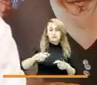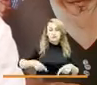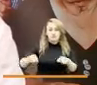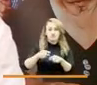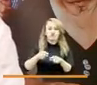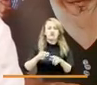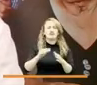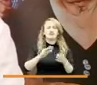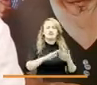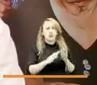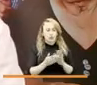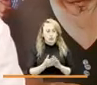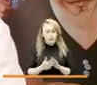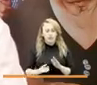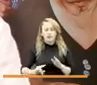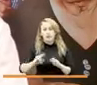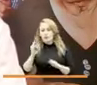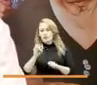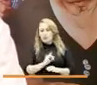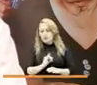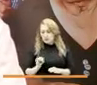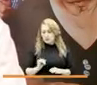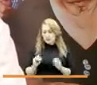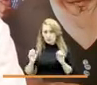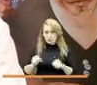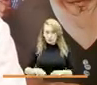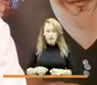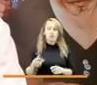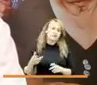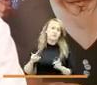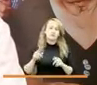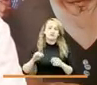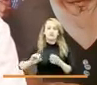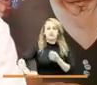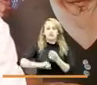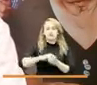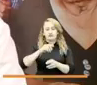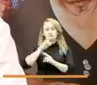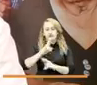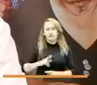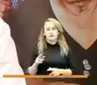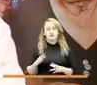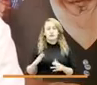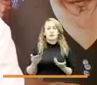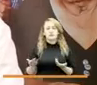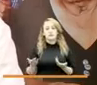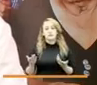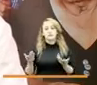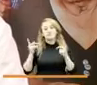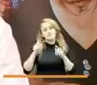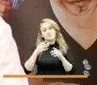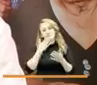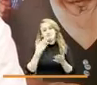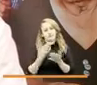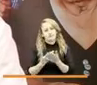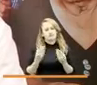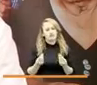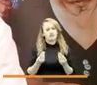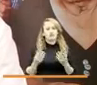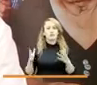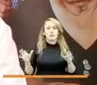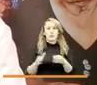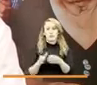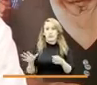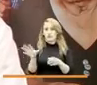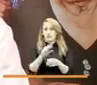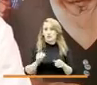nivel comunitario o a nivel individual como víctimas tendremos una respuesta favorable también agradezco pues a todo el equipo de la unidad